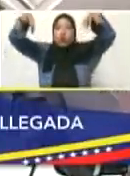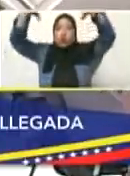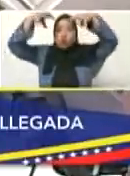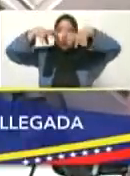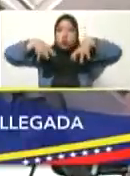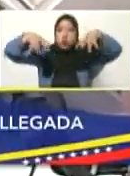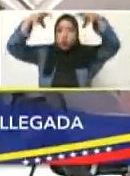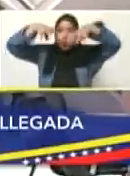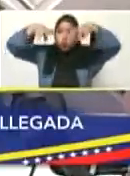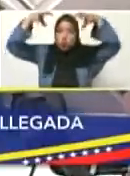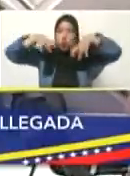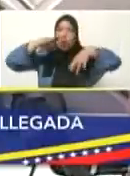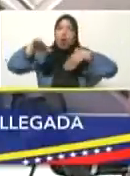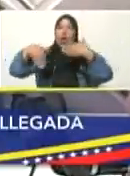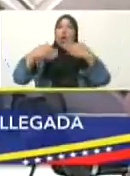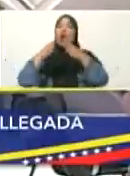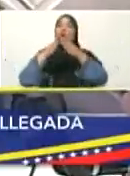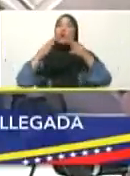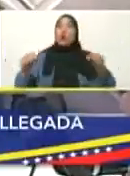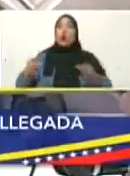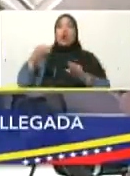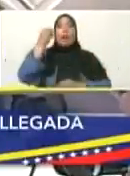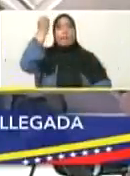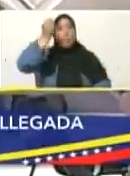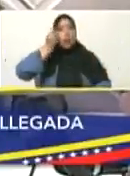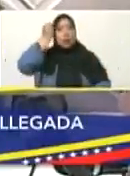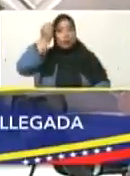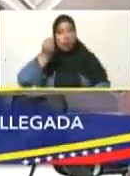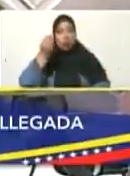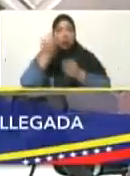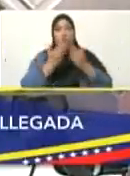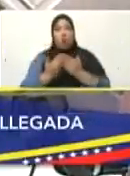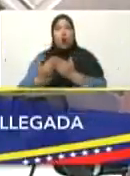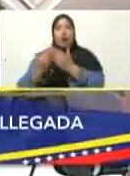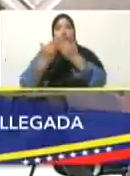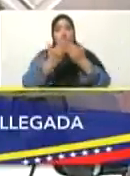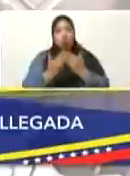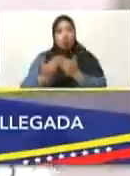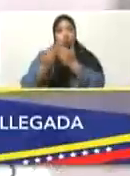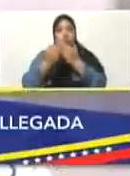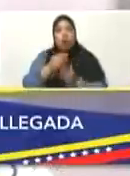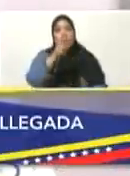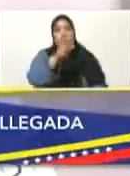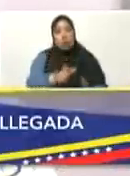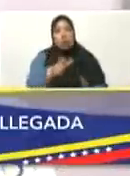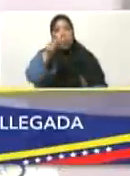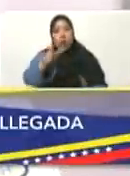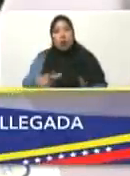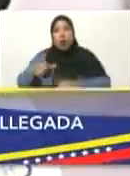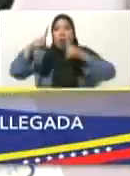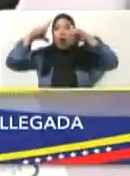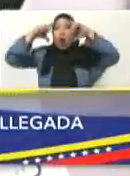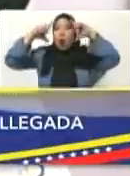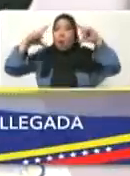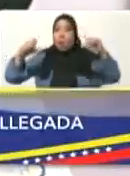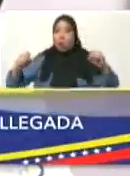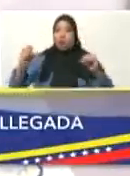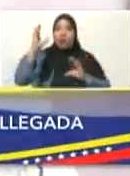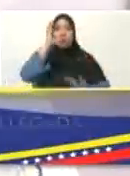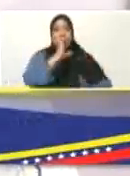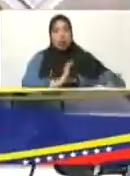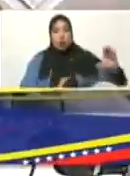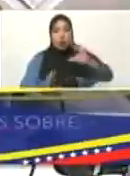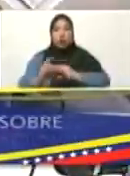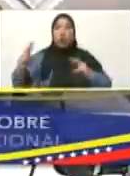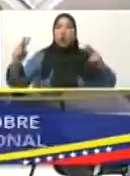todas las opiniones y estudios de los expertos y científicos en la materia, no se